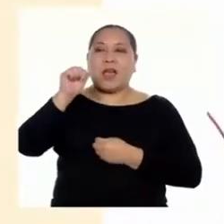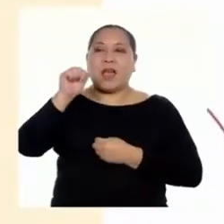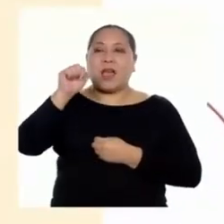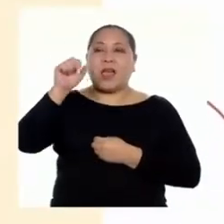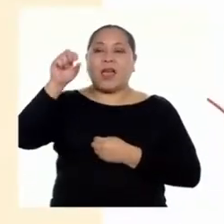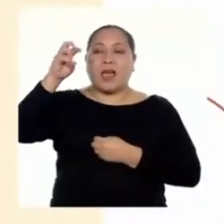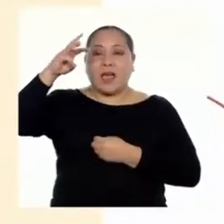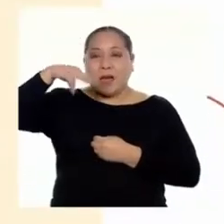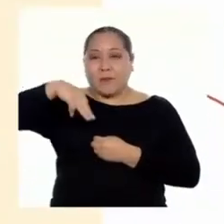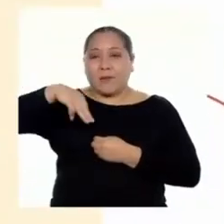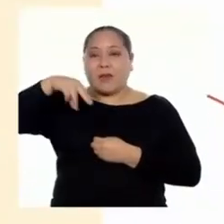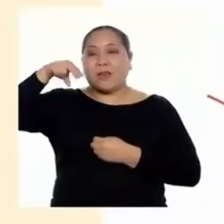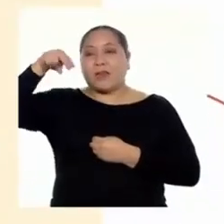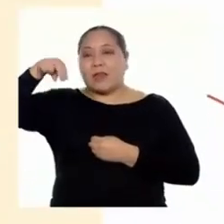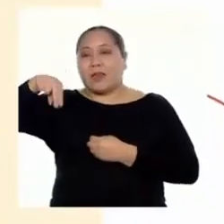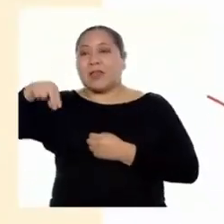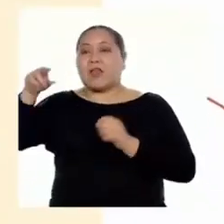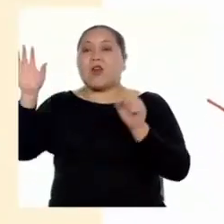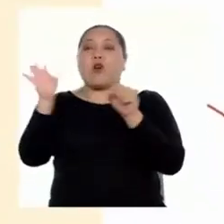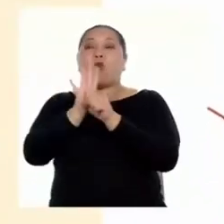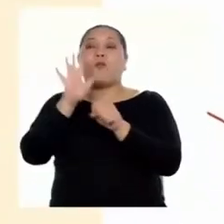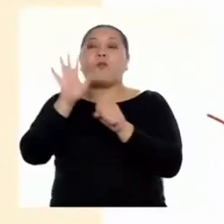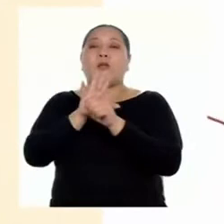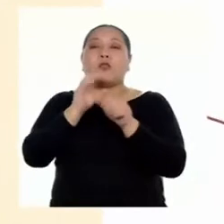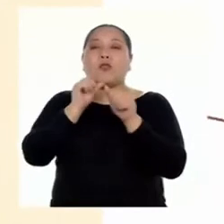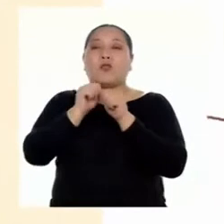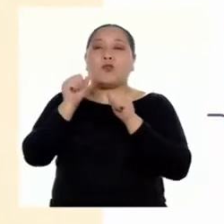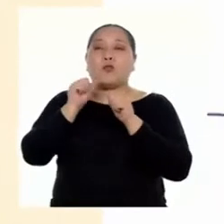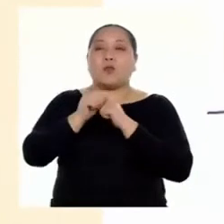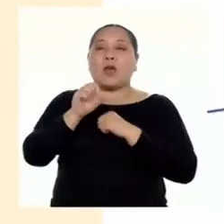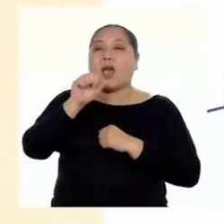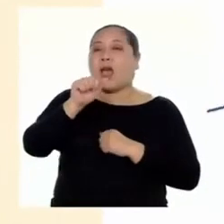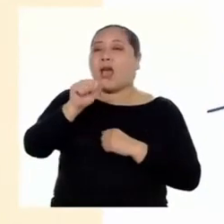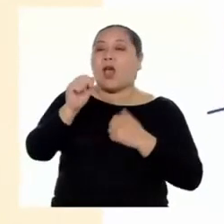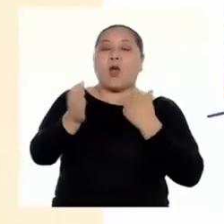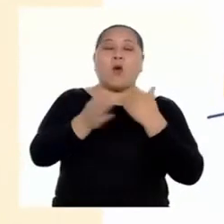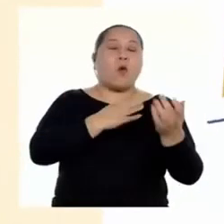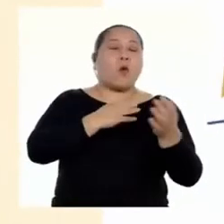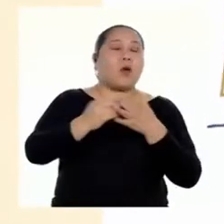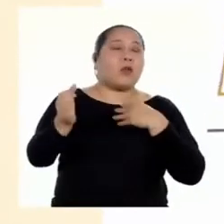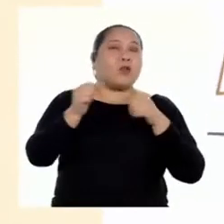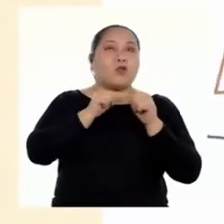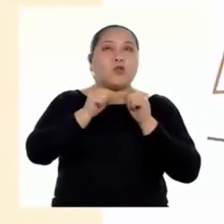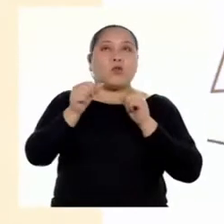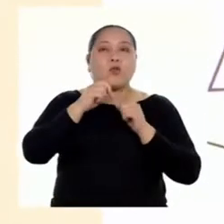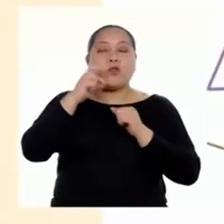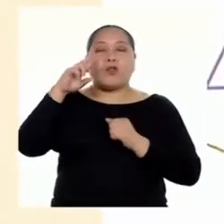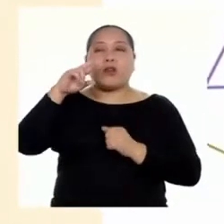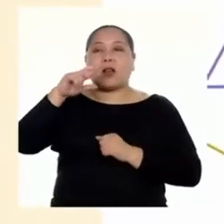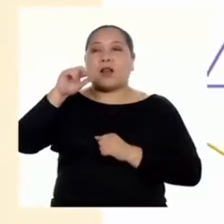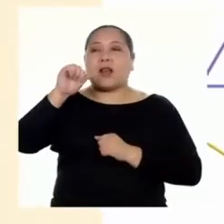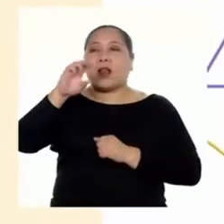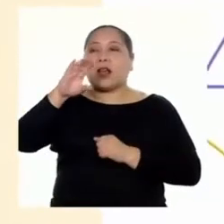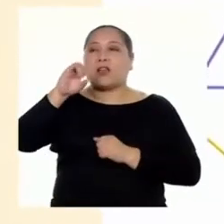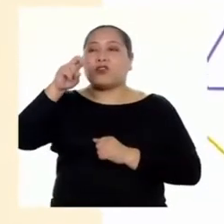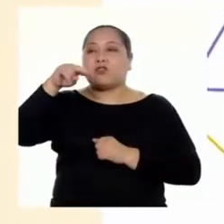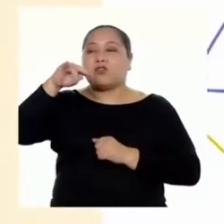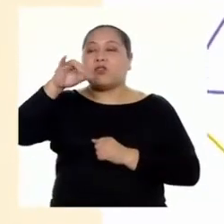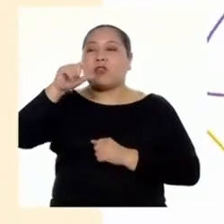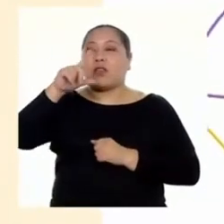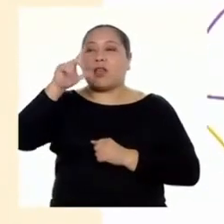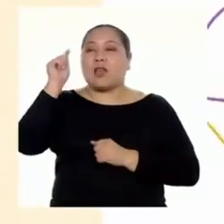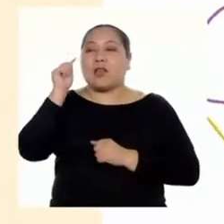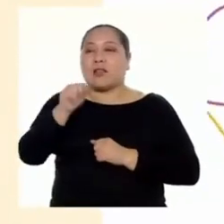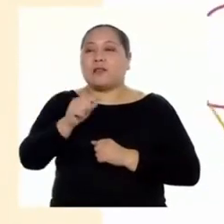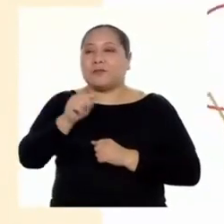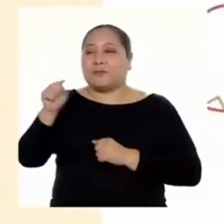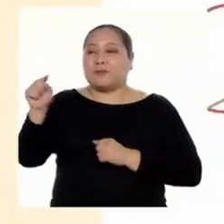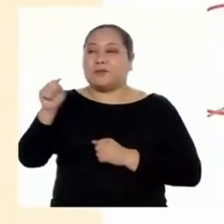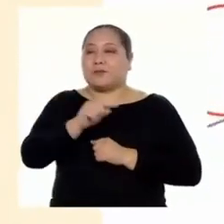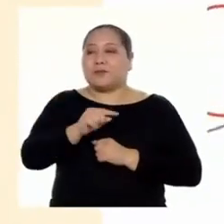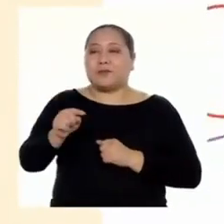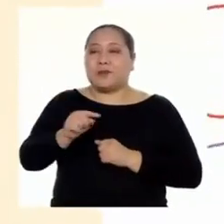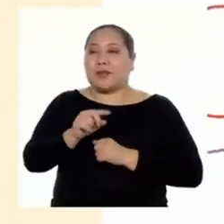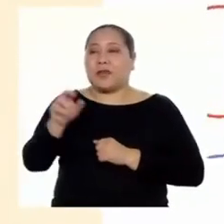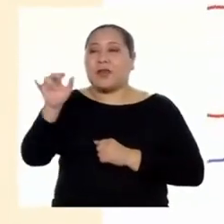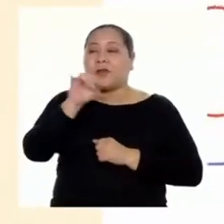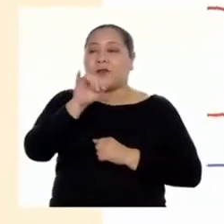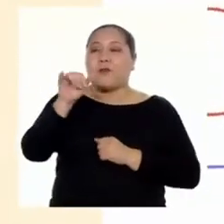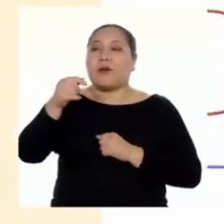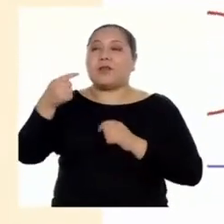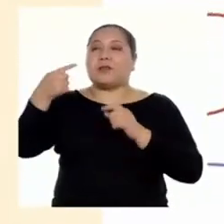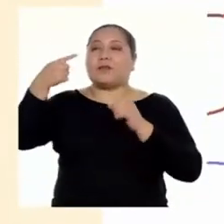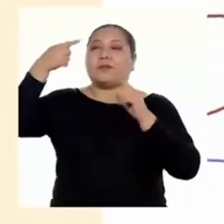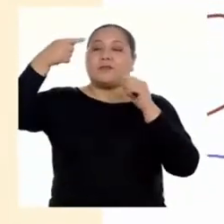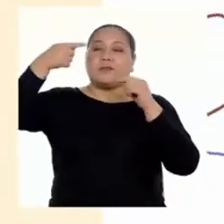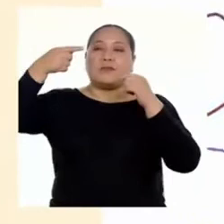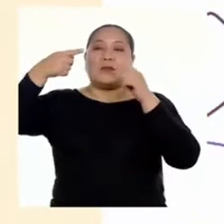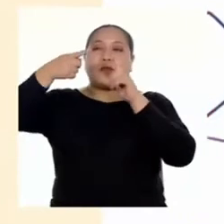N son exponentes enteros y A es cualquier número racional, entonces el producto de potencias de la misma base es igual